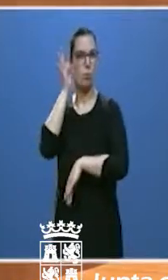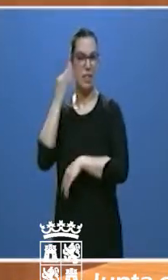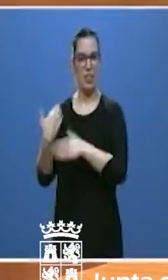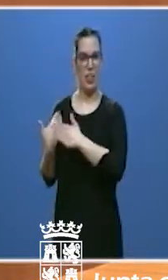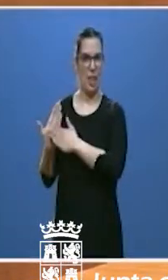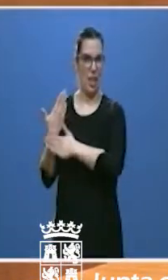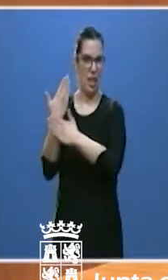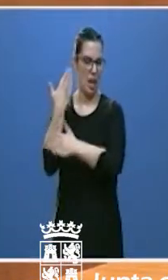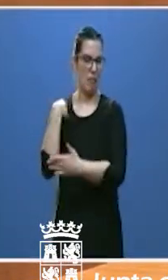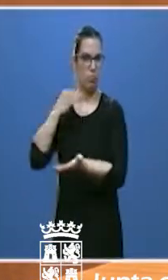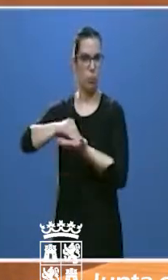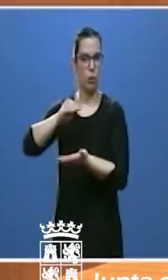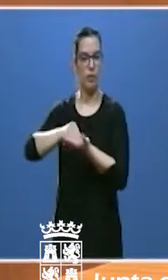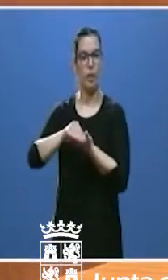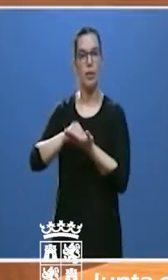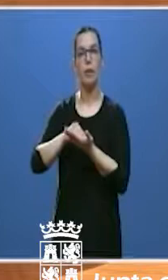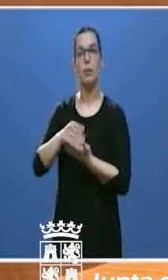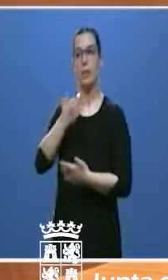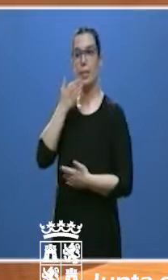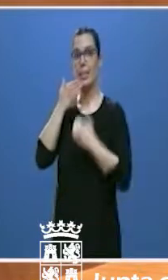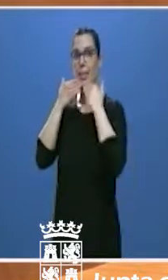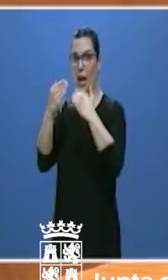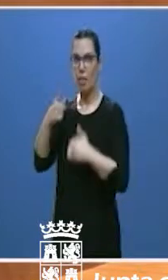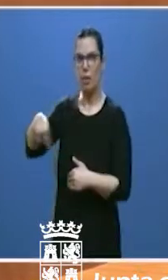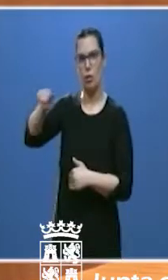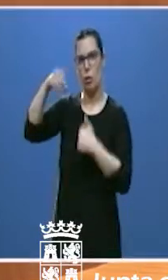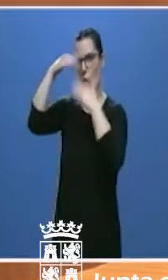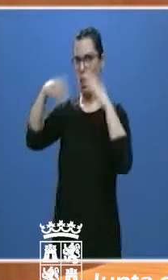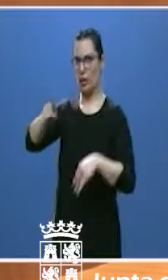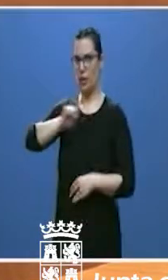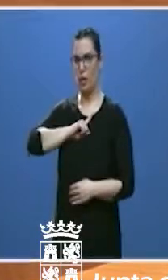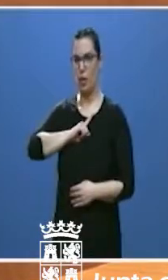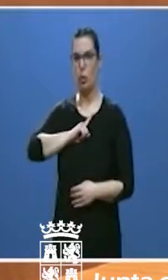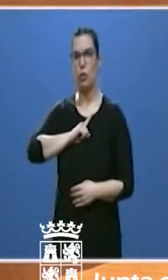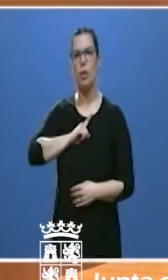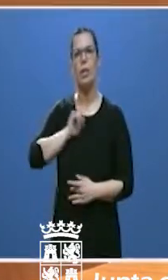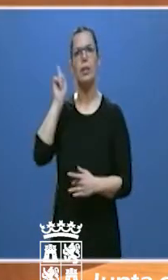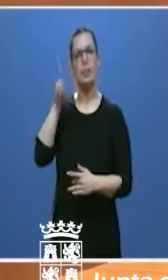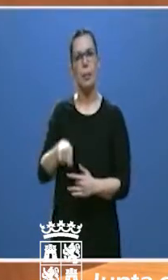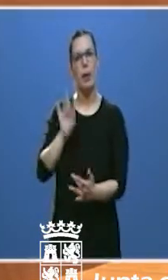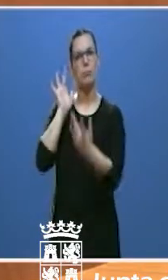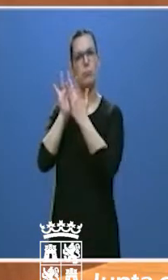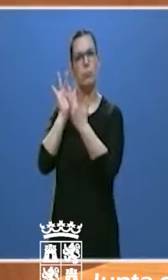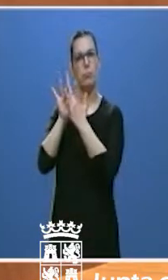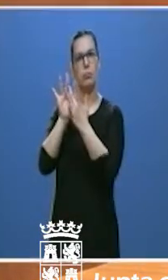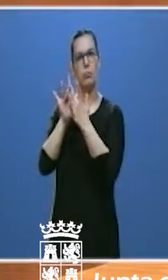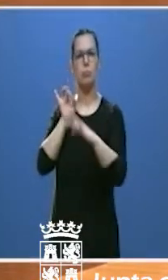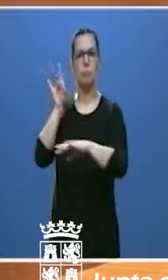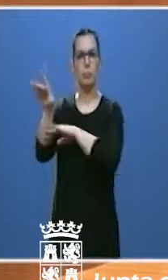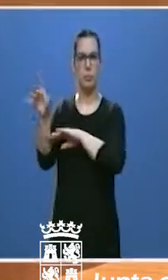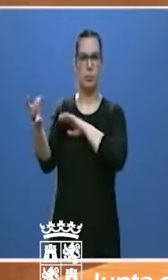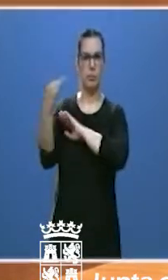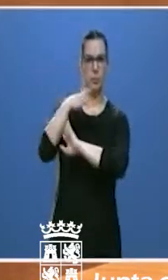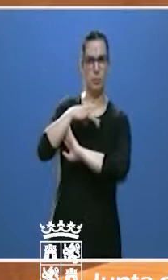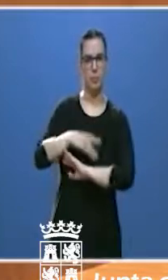largo de estas semanas, a los que agradezco su atención y en comunicaciones también por carta.